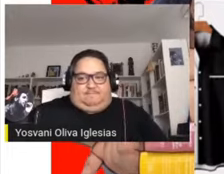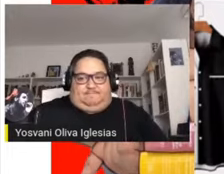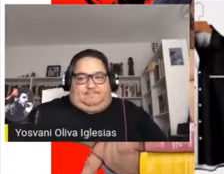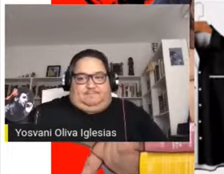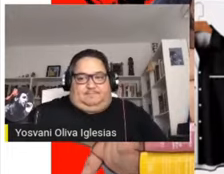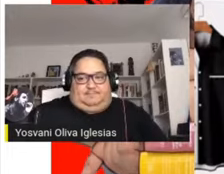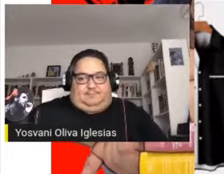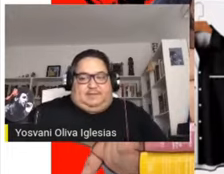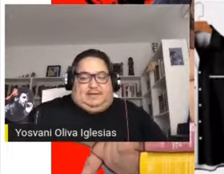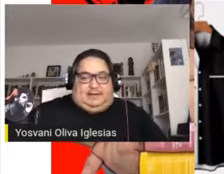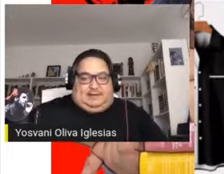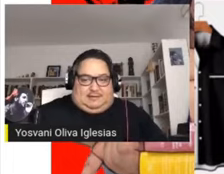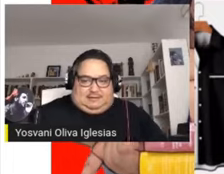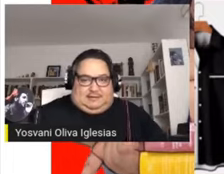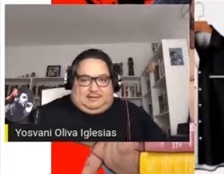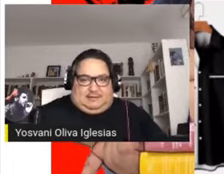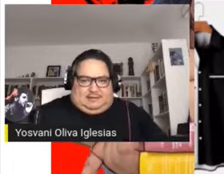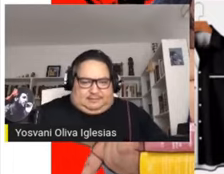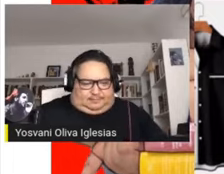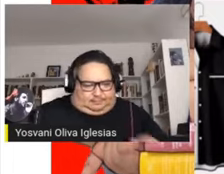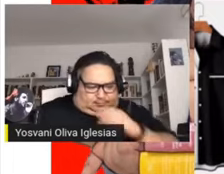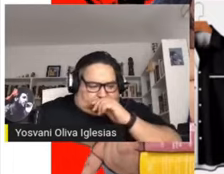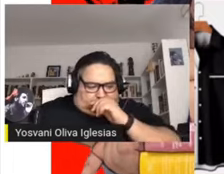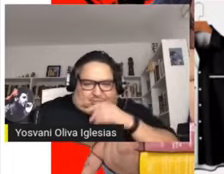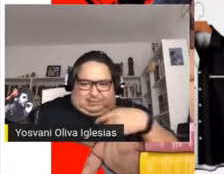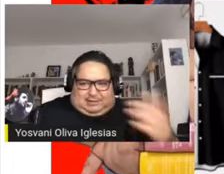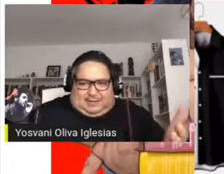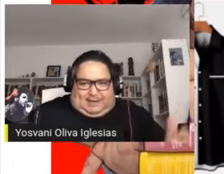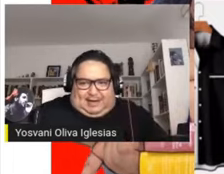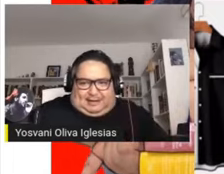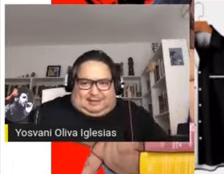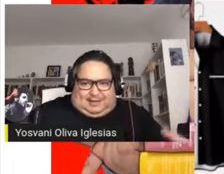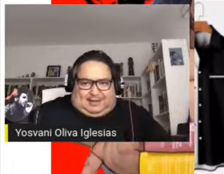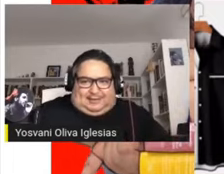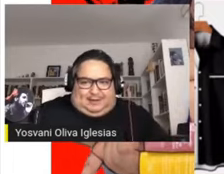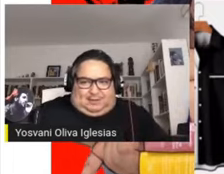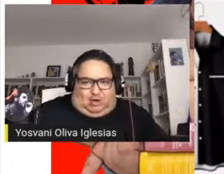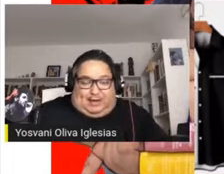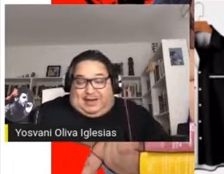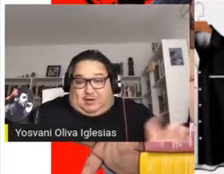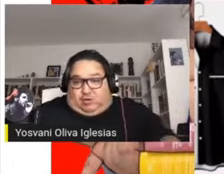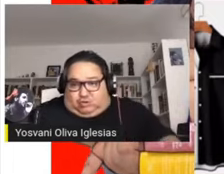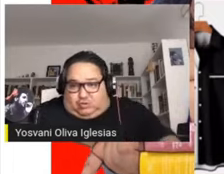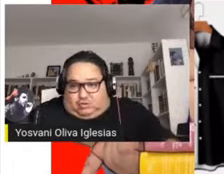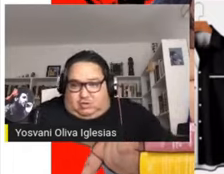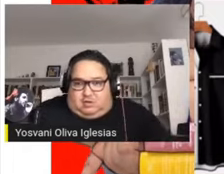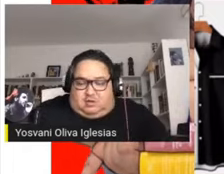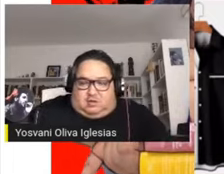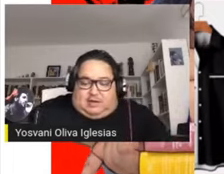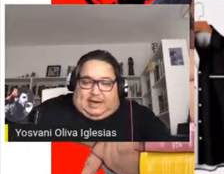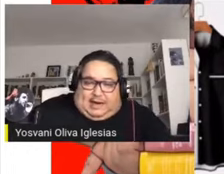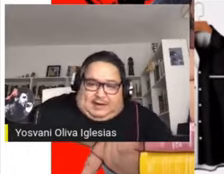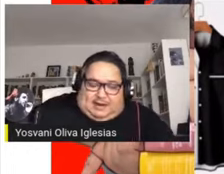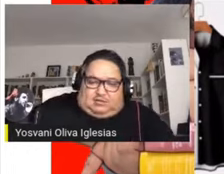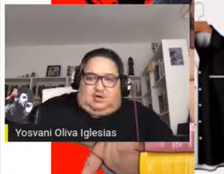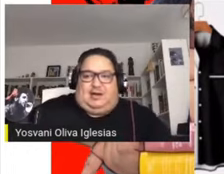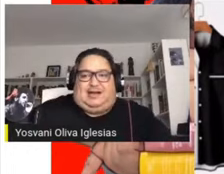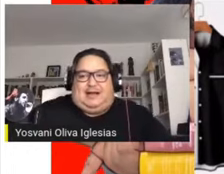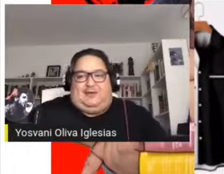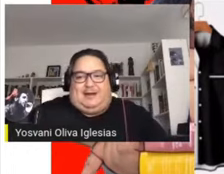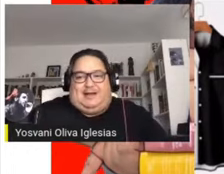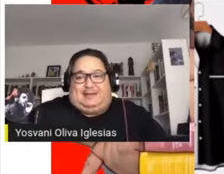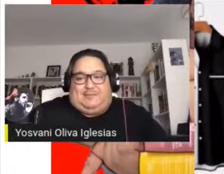de migrantes y de esta historia. Incluso en